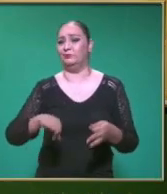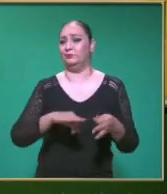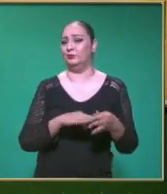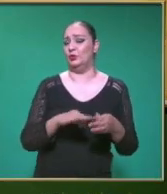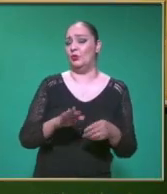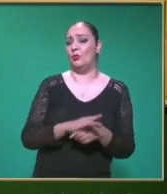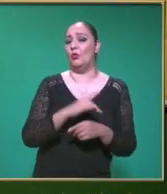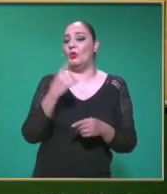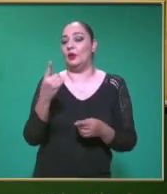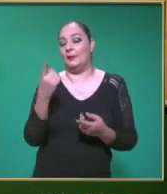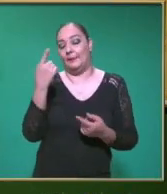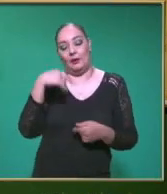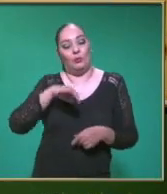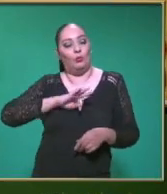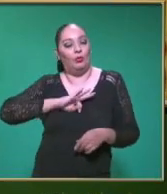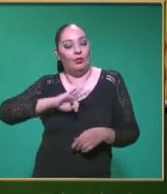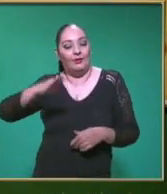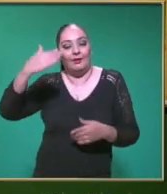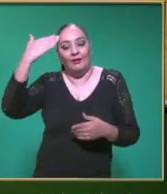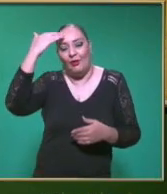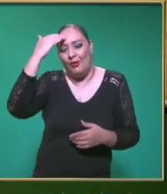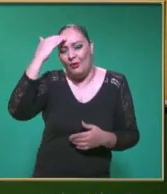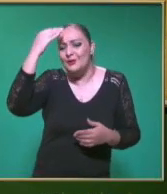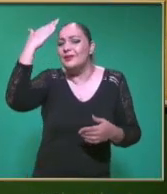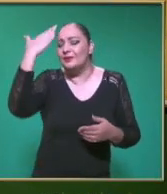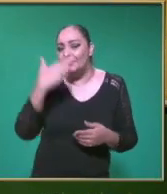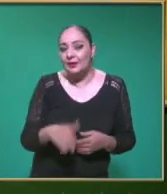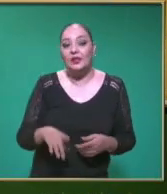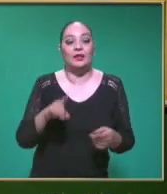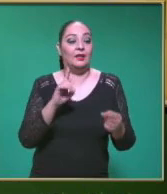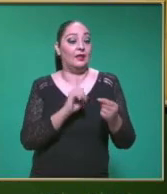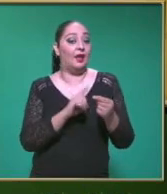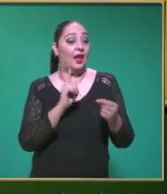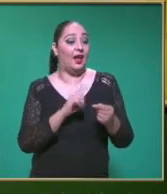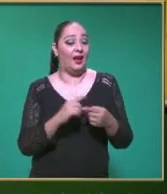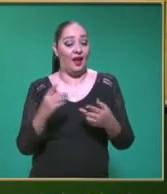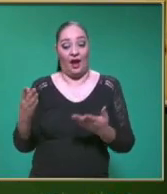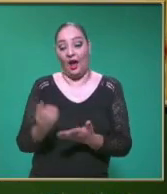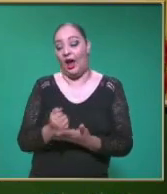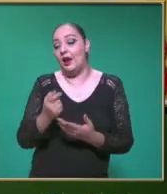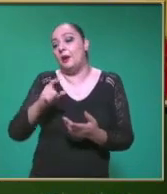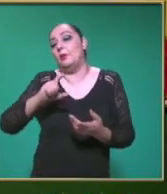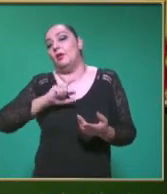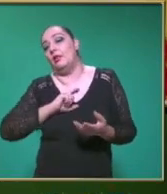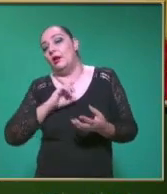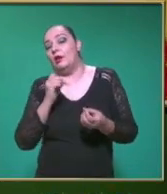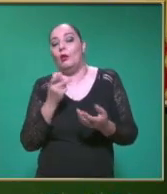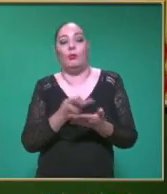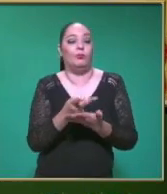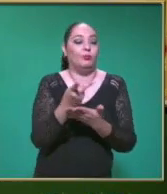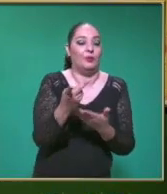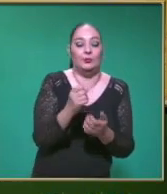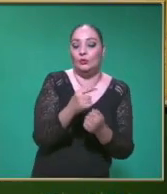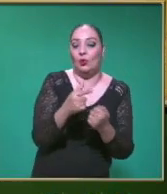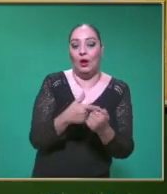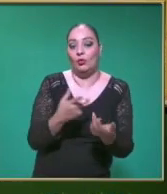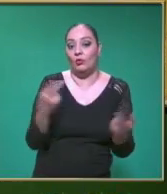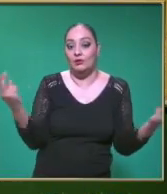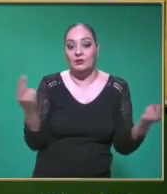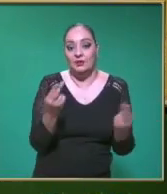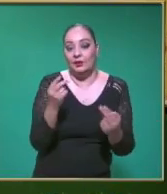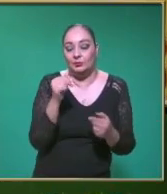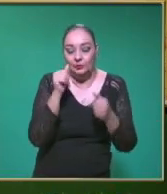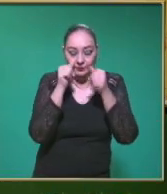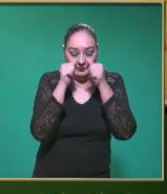Para poder conocer Quién es el ganador A quién le van a dar La medalla O el reconocimiento ¿Verdad? Es necesario Tomar en